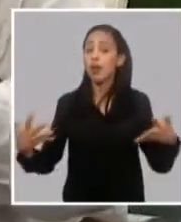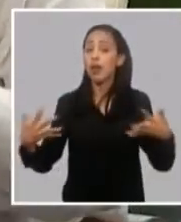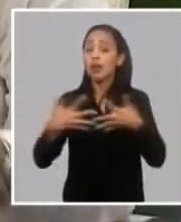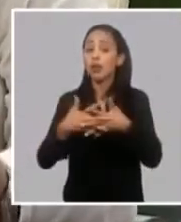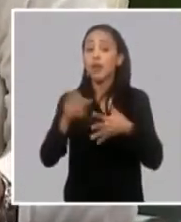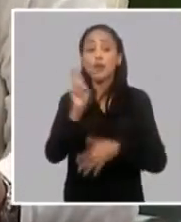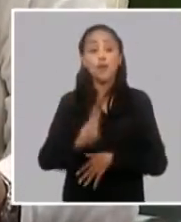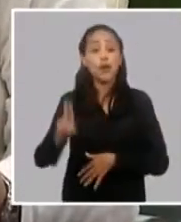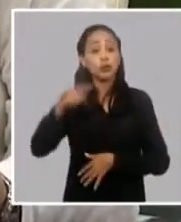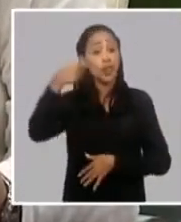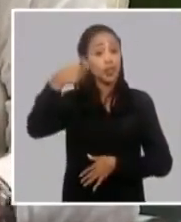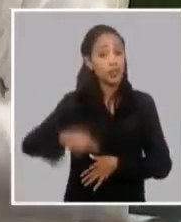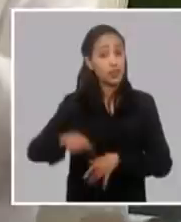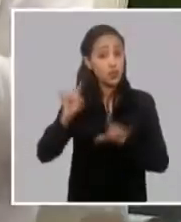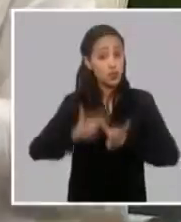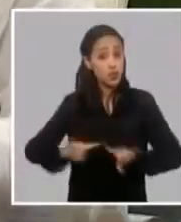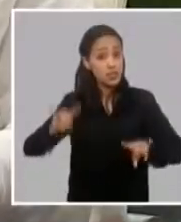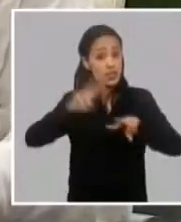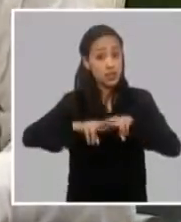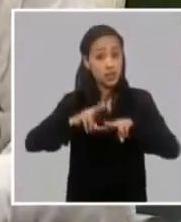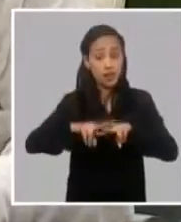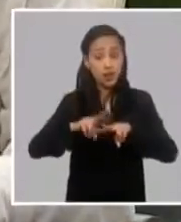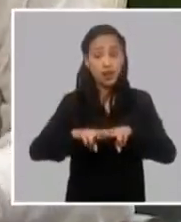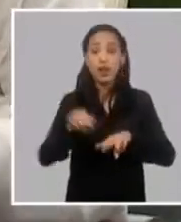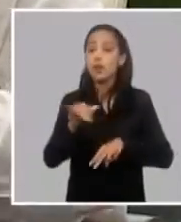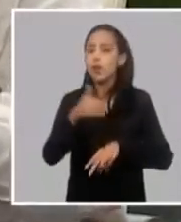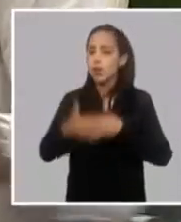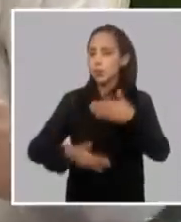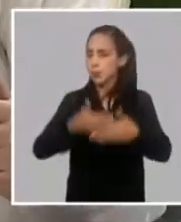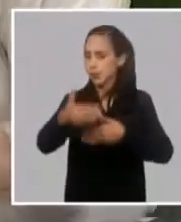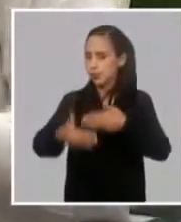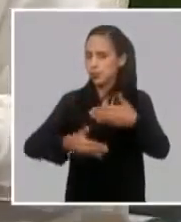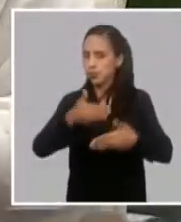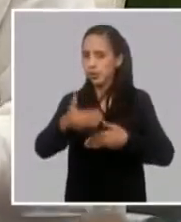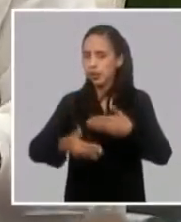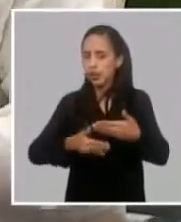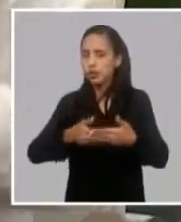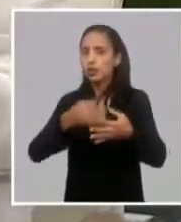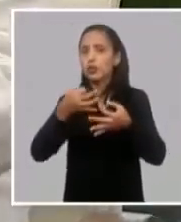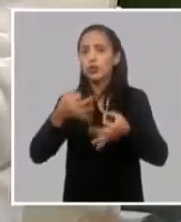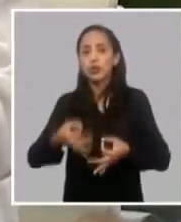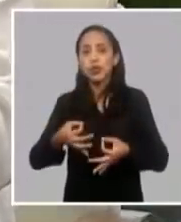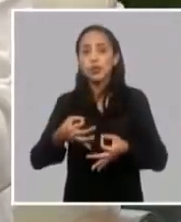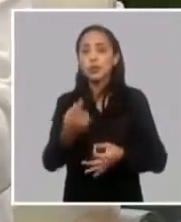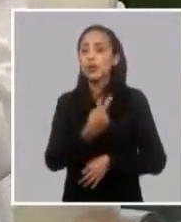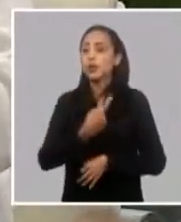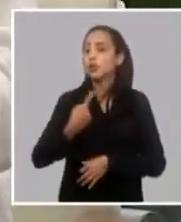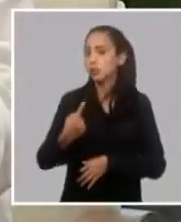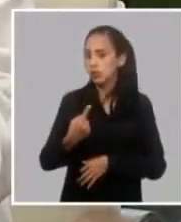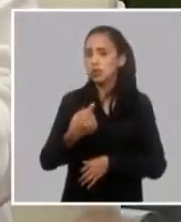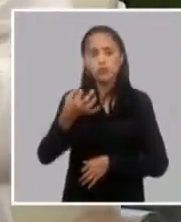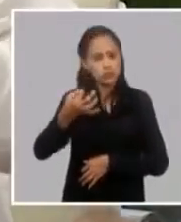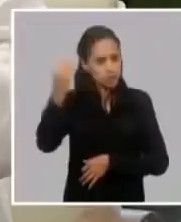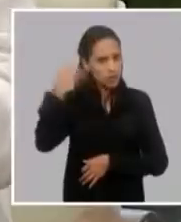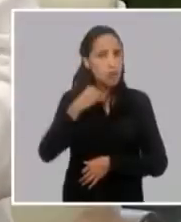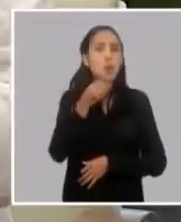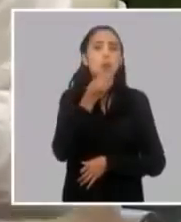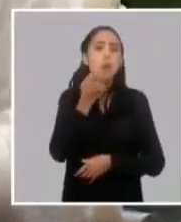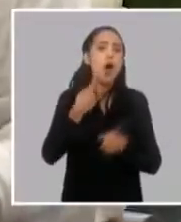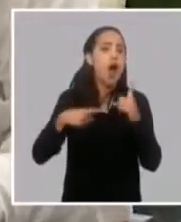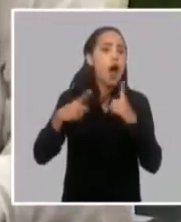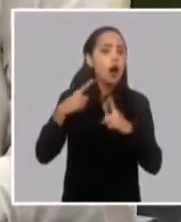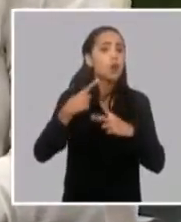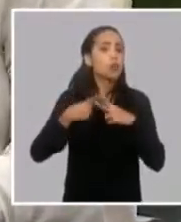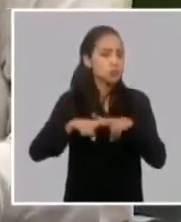hemos hecho el proceso de conciliación para que todo quede recogido siempre con una ventana abierta que podemos hacer correcciones obviamente es algo que